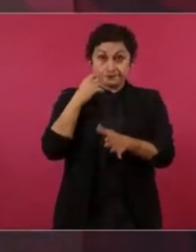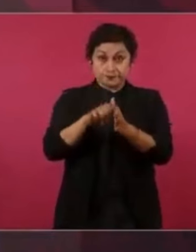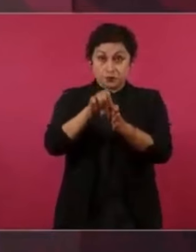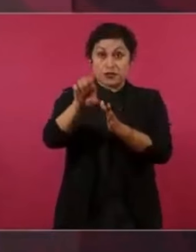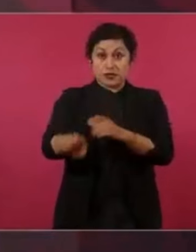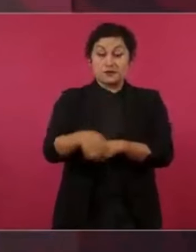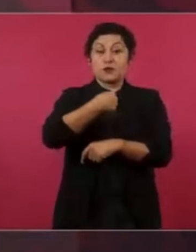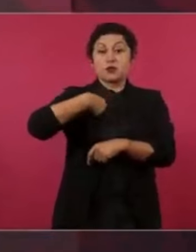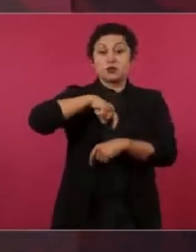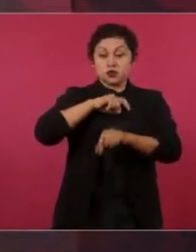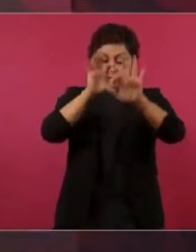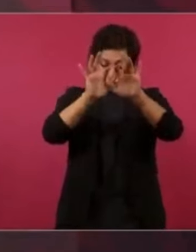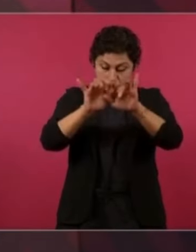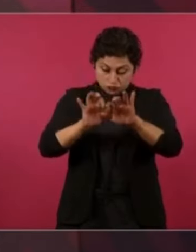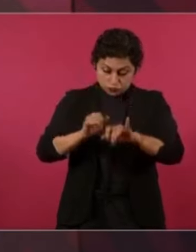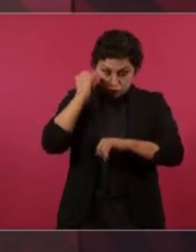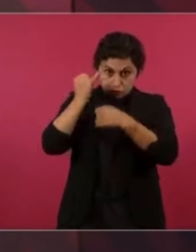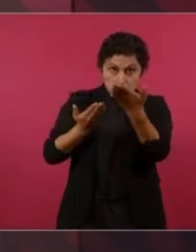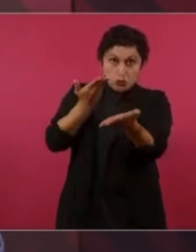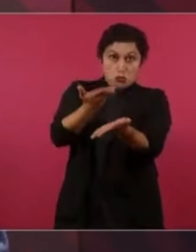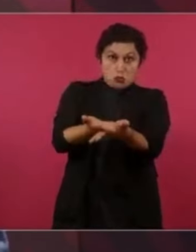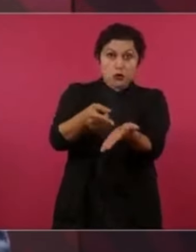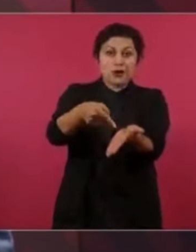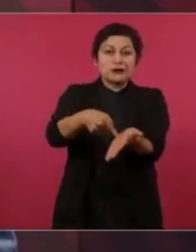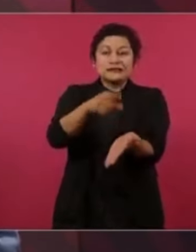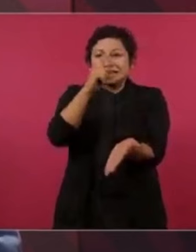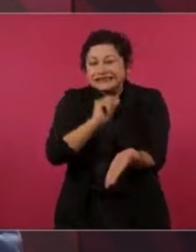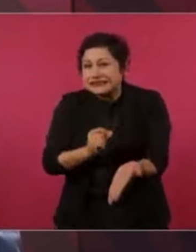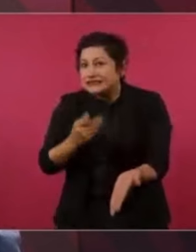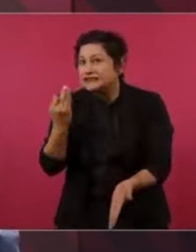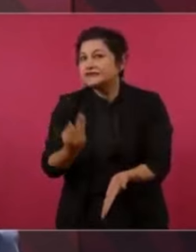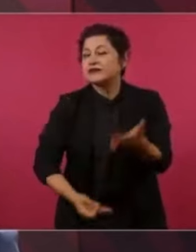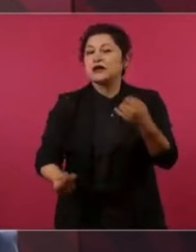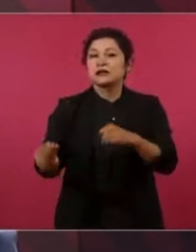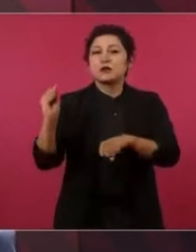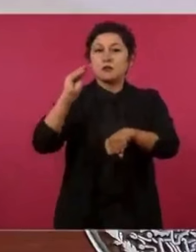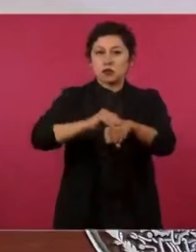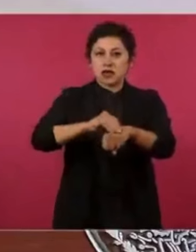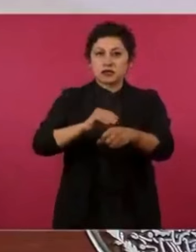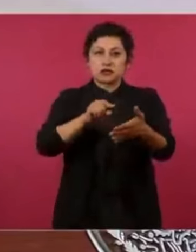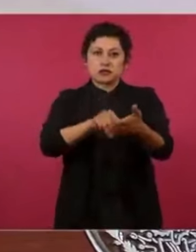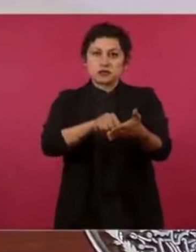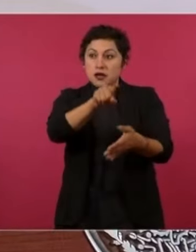de que tienen que tener cinco años de experiencia.